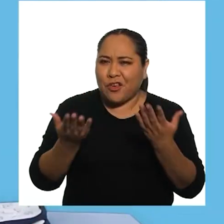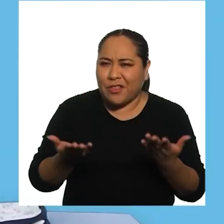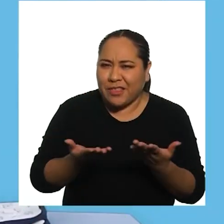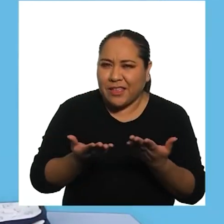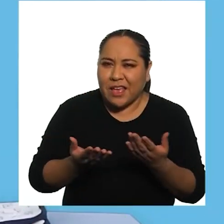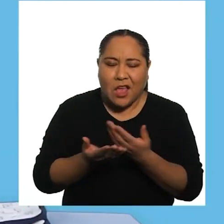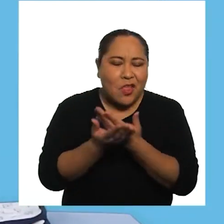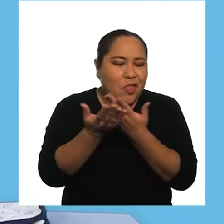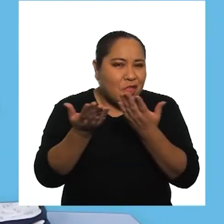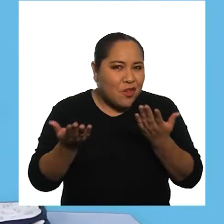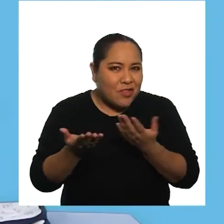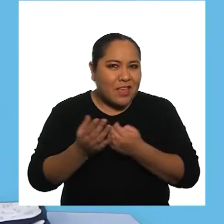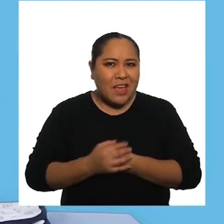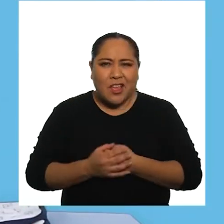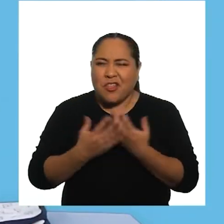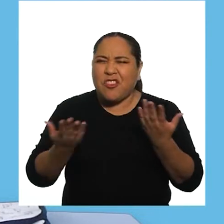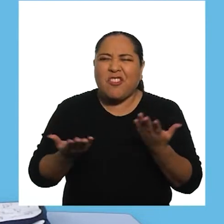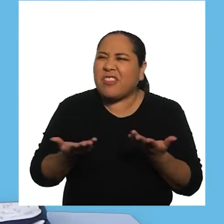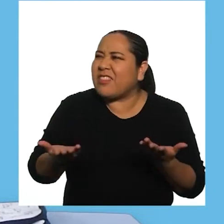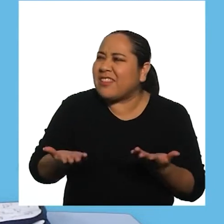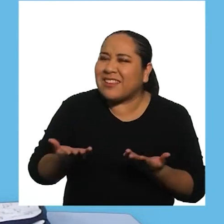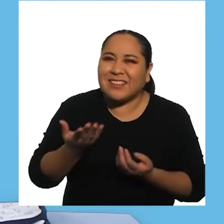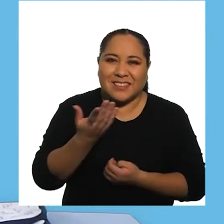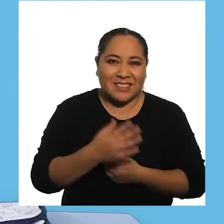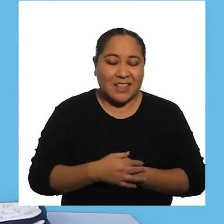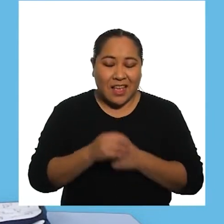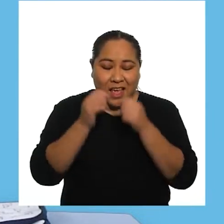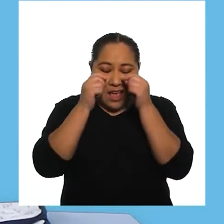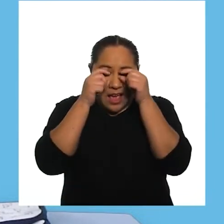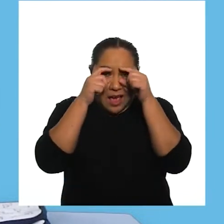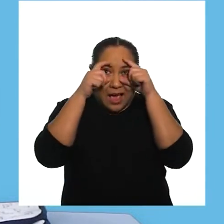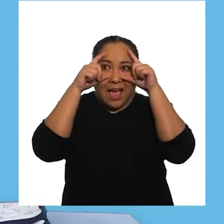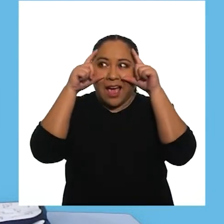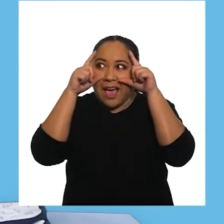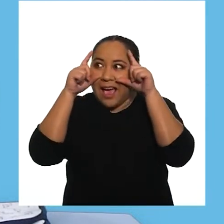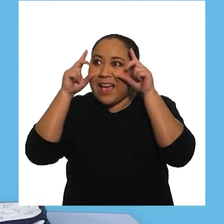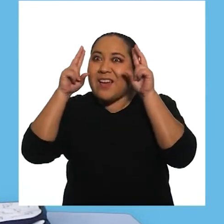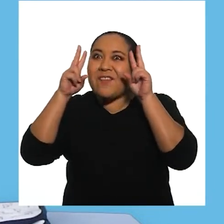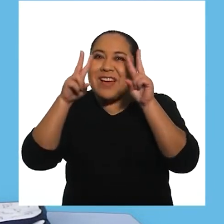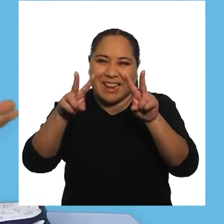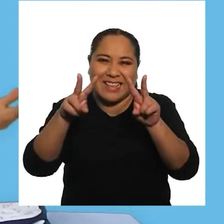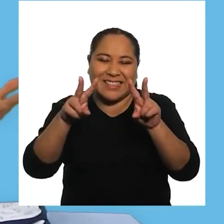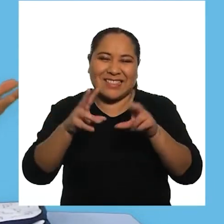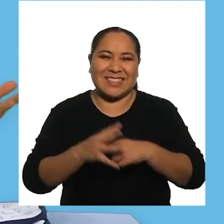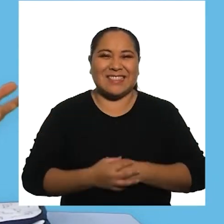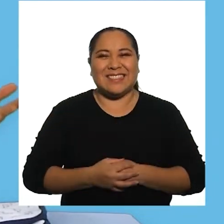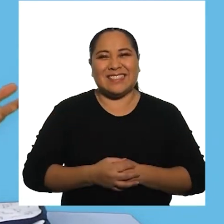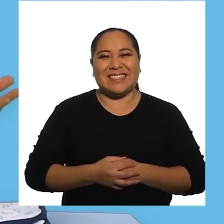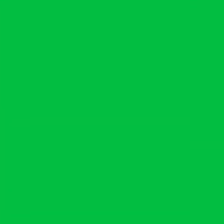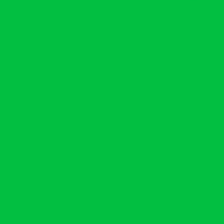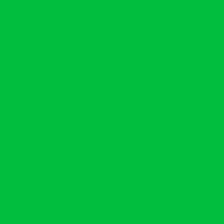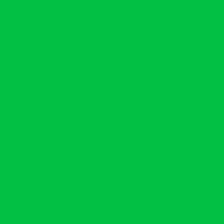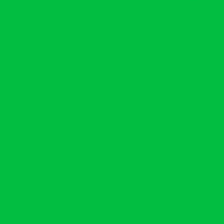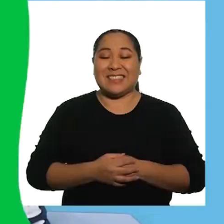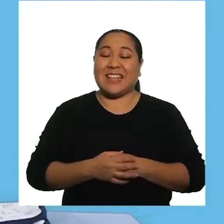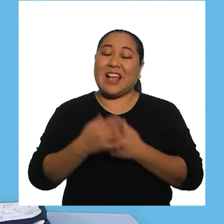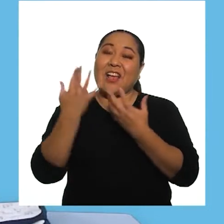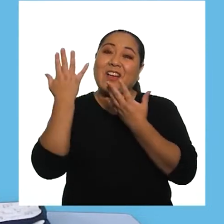¿Dónde? ¿Dónde? ¿Dónde está? Abre bien los ojos y verás